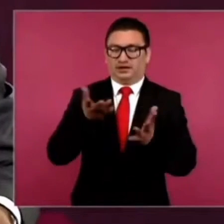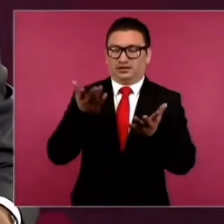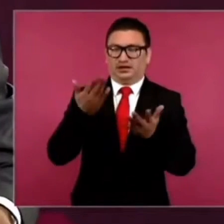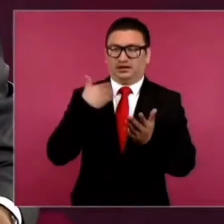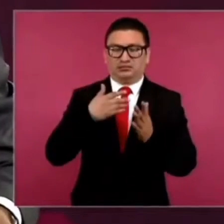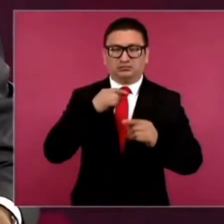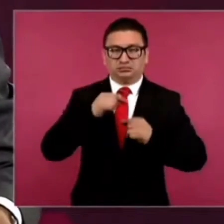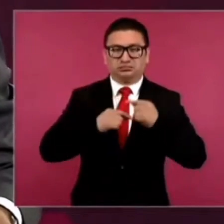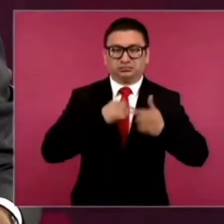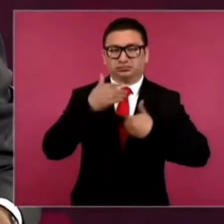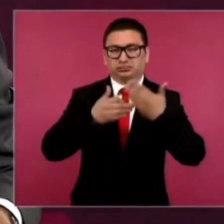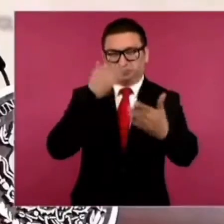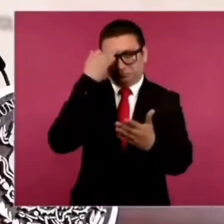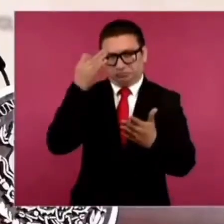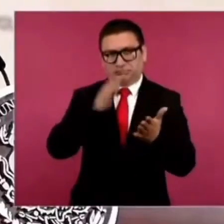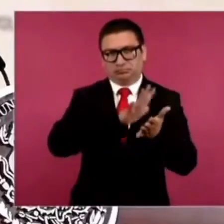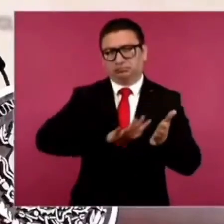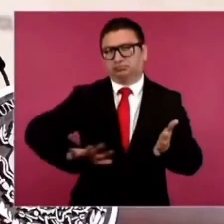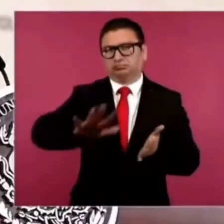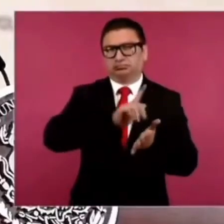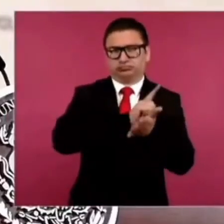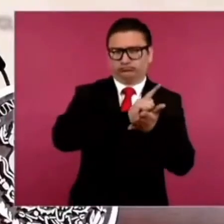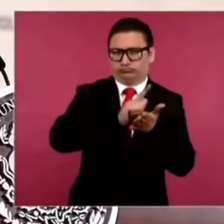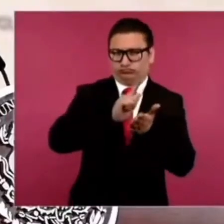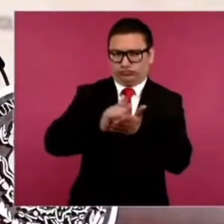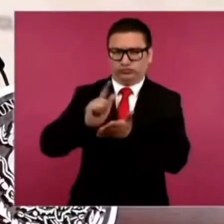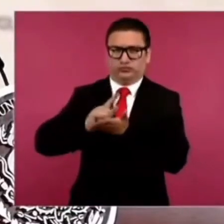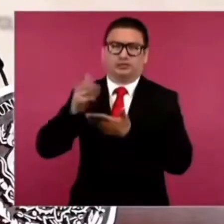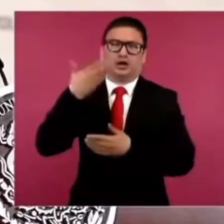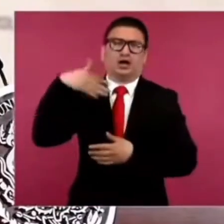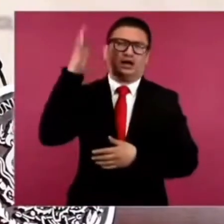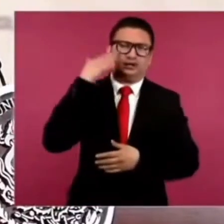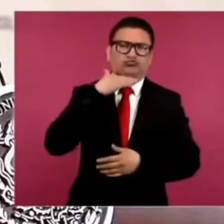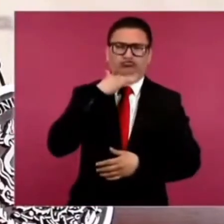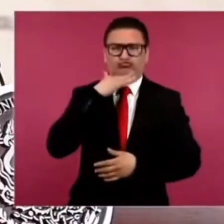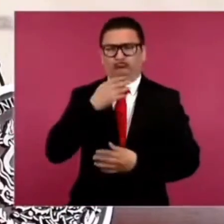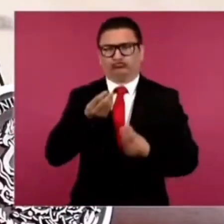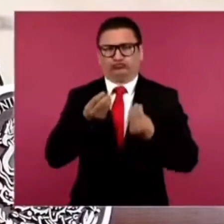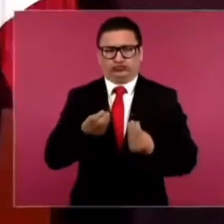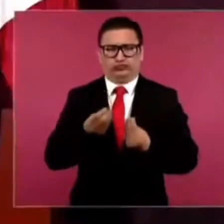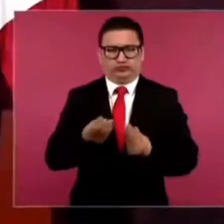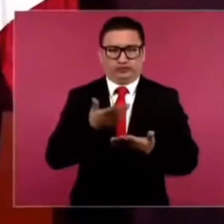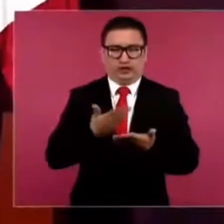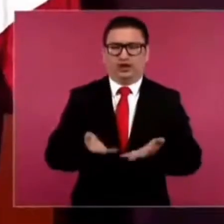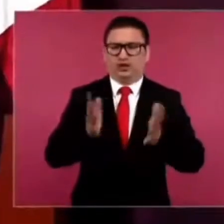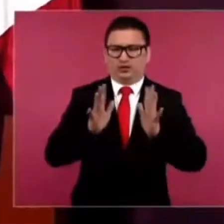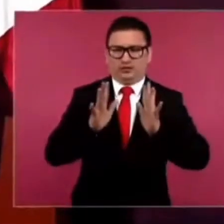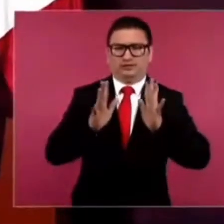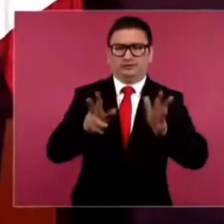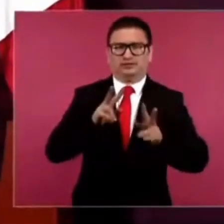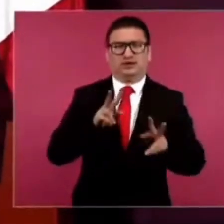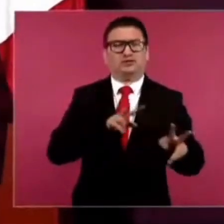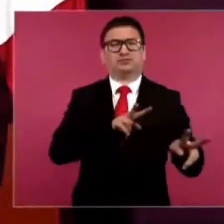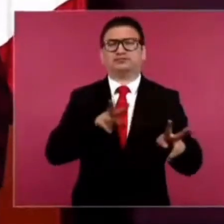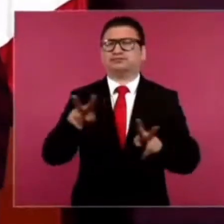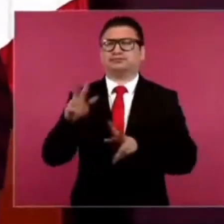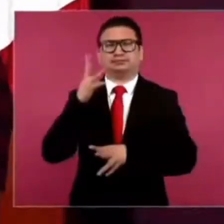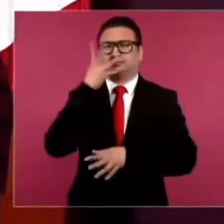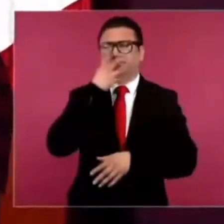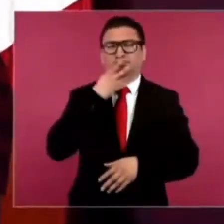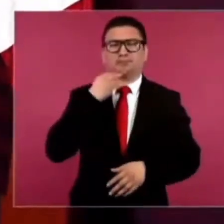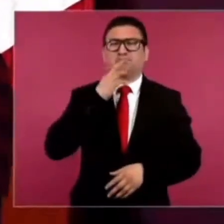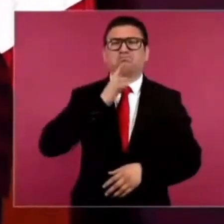limpiando, tenía mucha basura, ahora se puede disfrutar mejor,